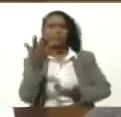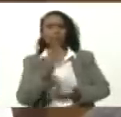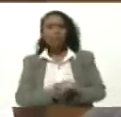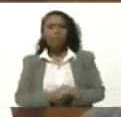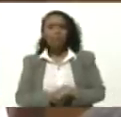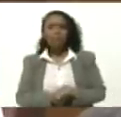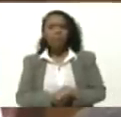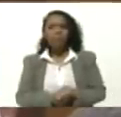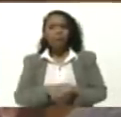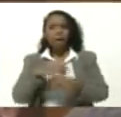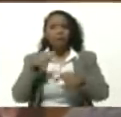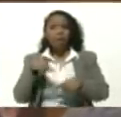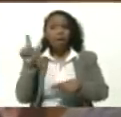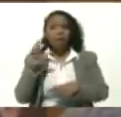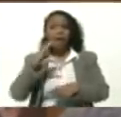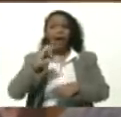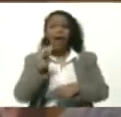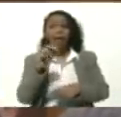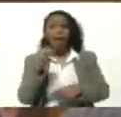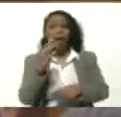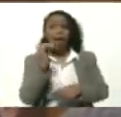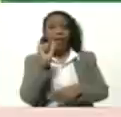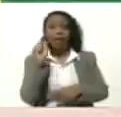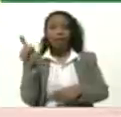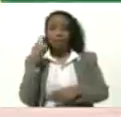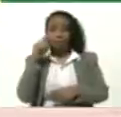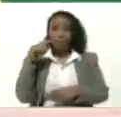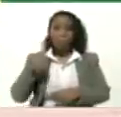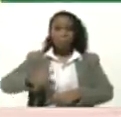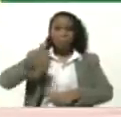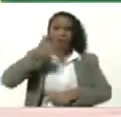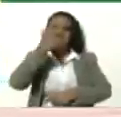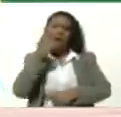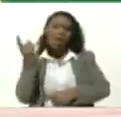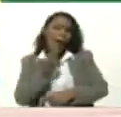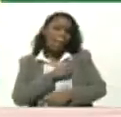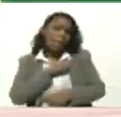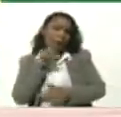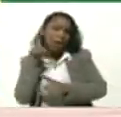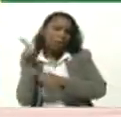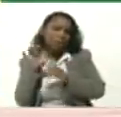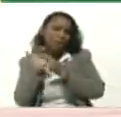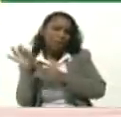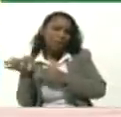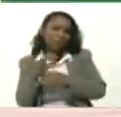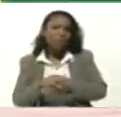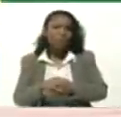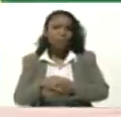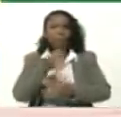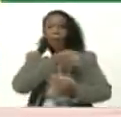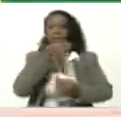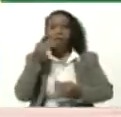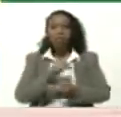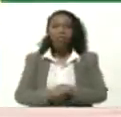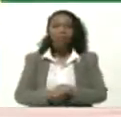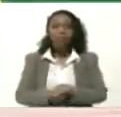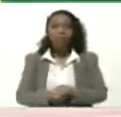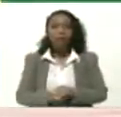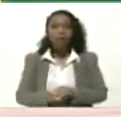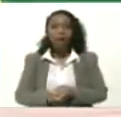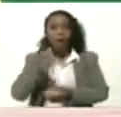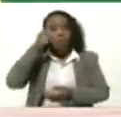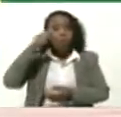De Islas Canarias Ah, de Islas Canarias Es más África que España La Islas Canarias Correcto Pueblo